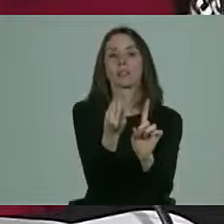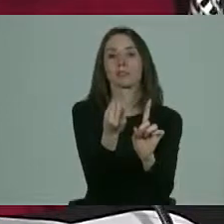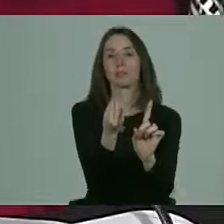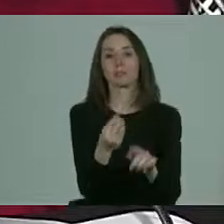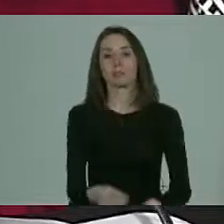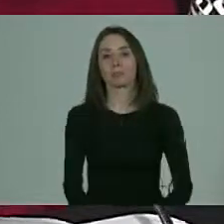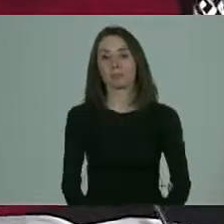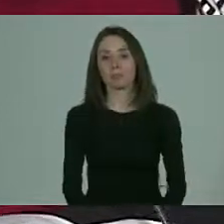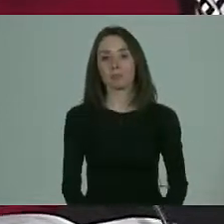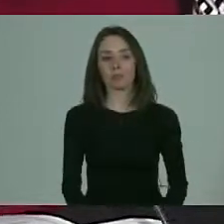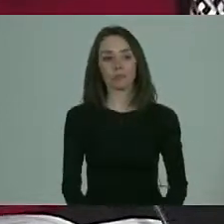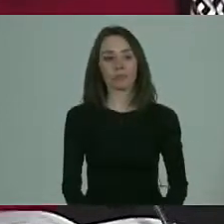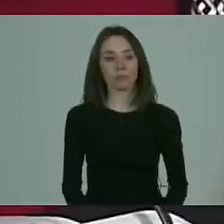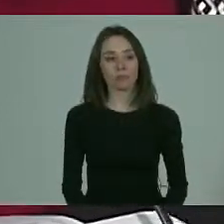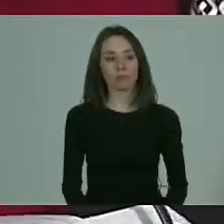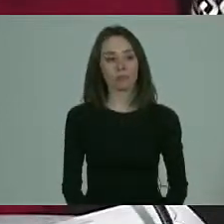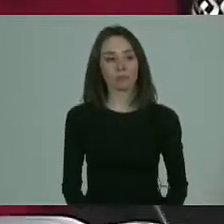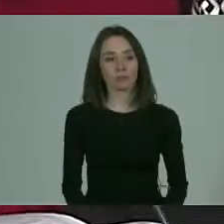que